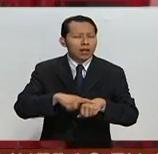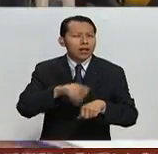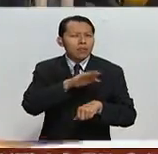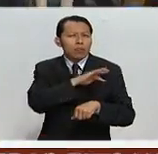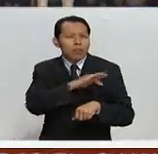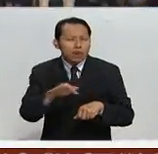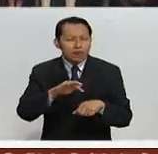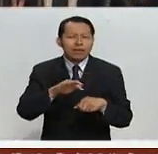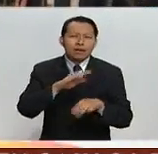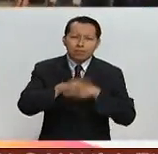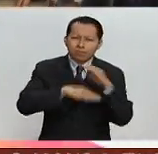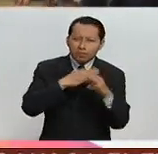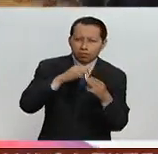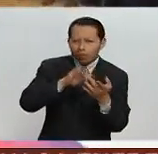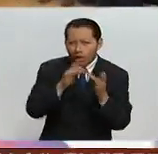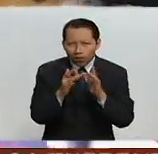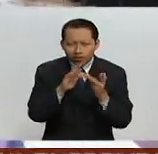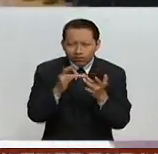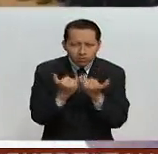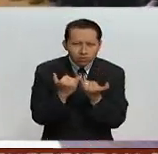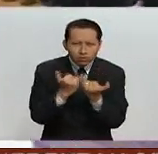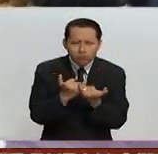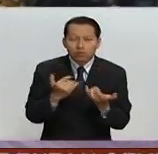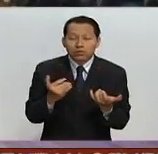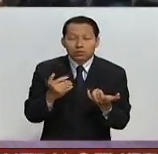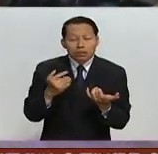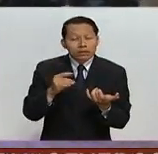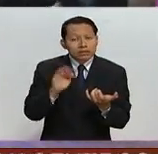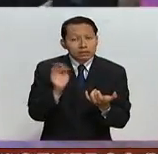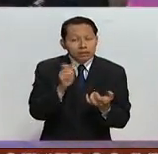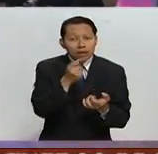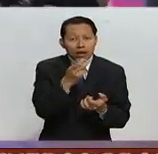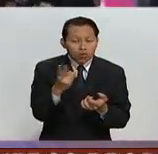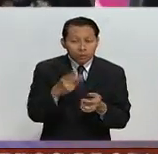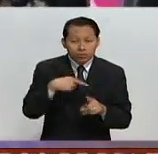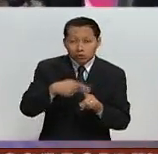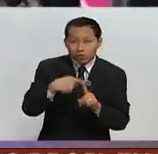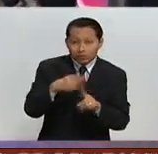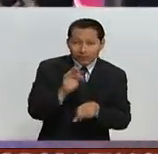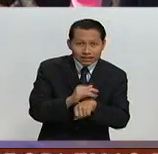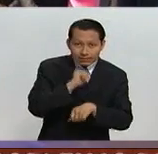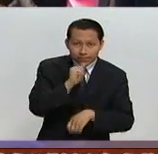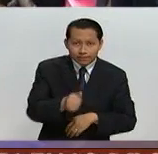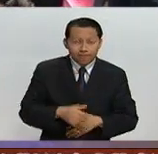globalización, que no ha dejado también para muchos cosas positivas.